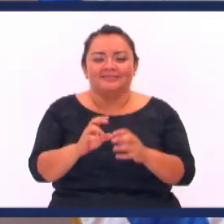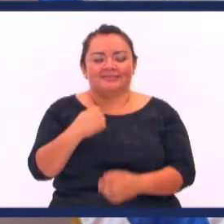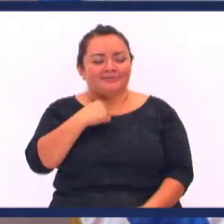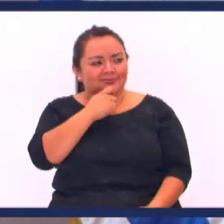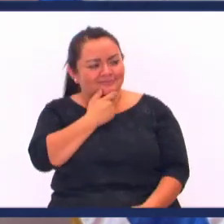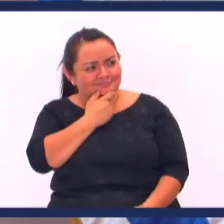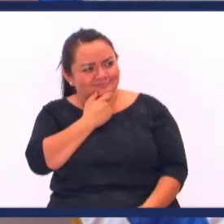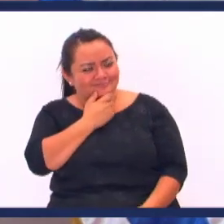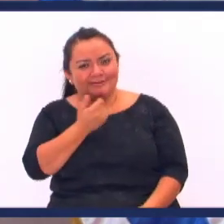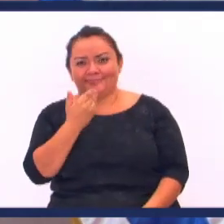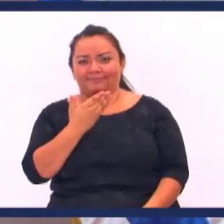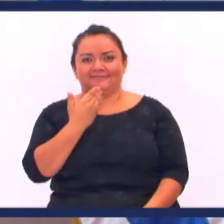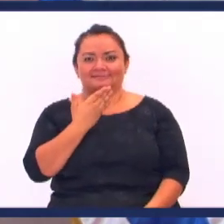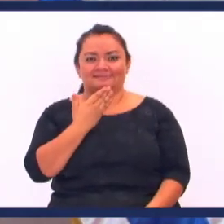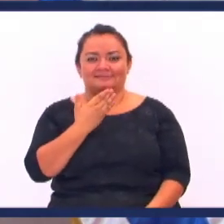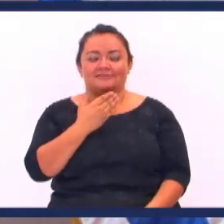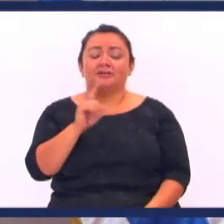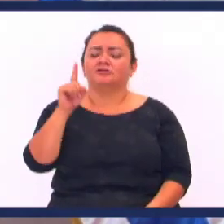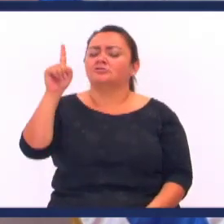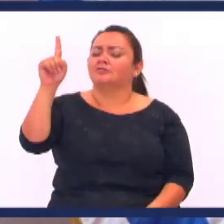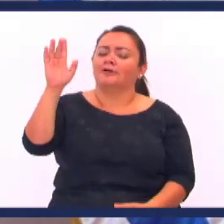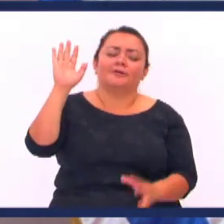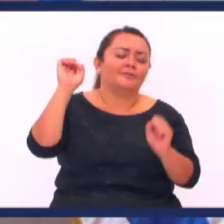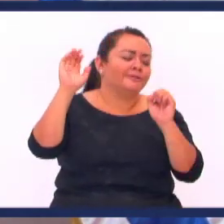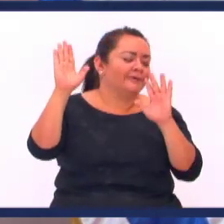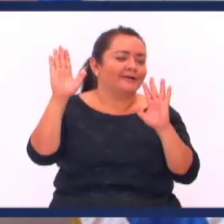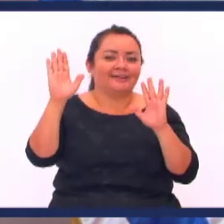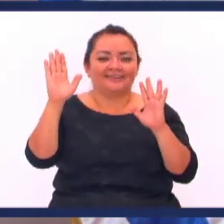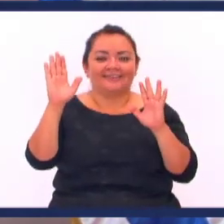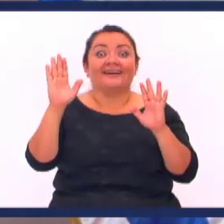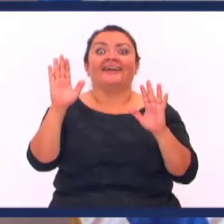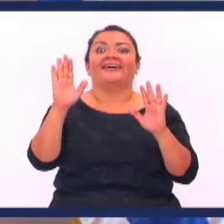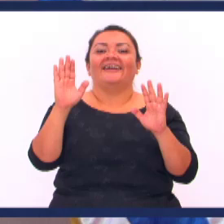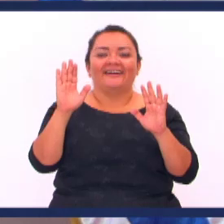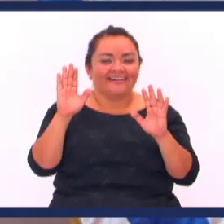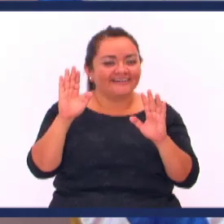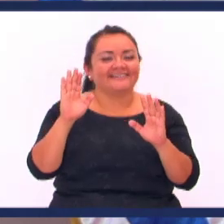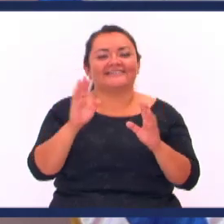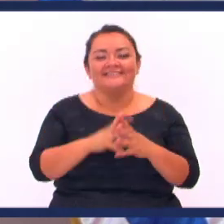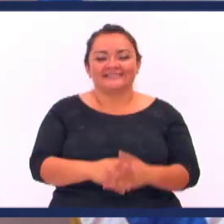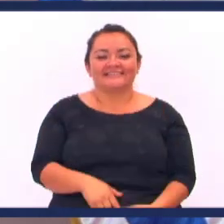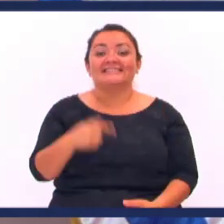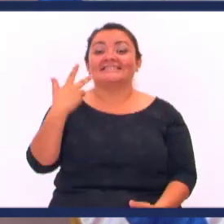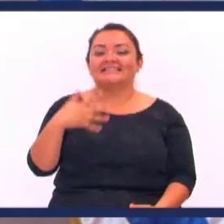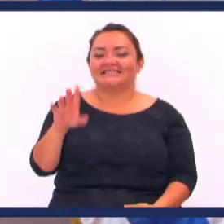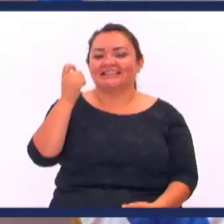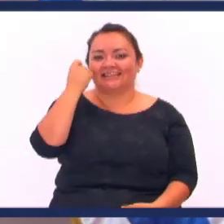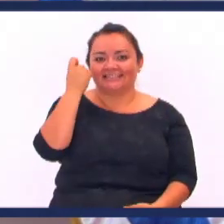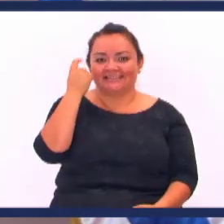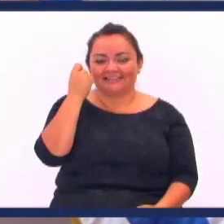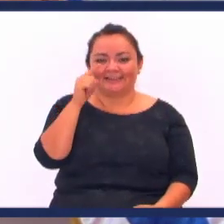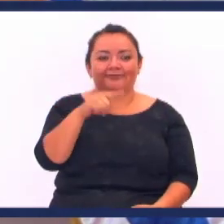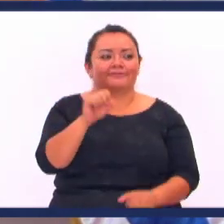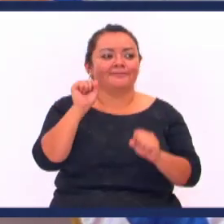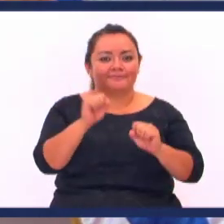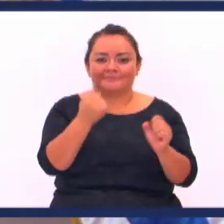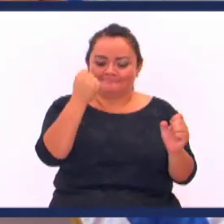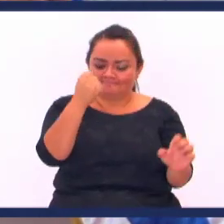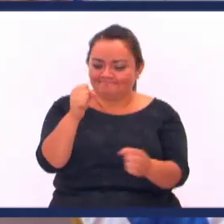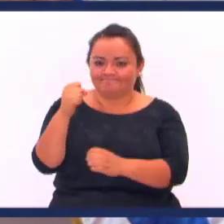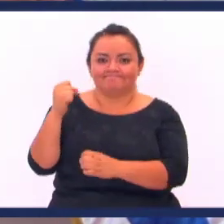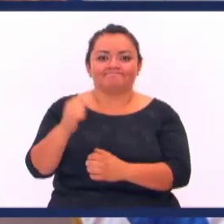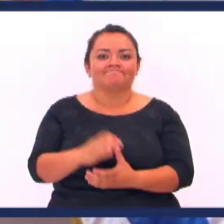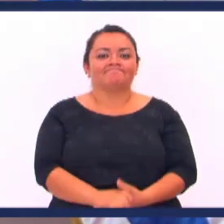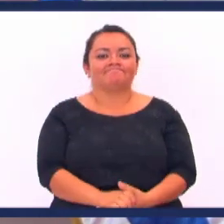Dije señor Y aquí Que paso Dios Manda Yo Claro Ya se dieron cuenta Los inútiles Que pueden limpiar